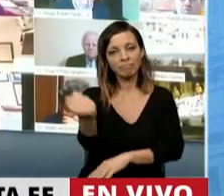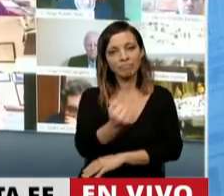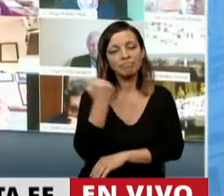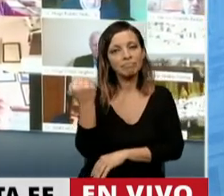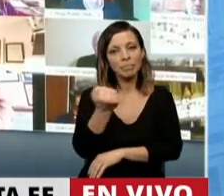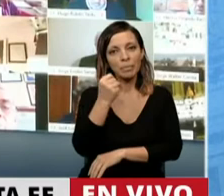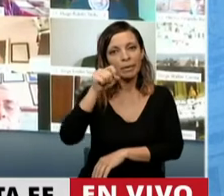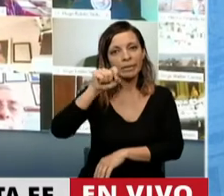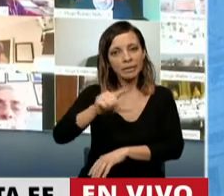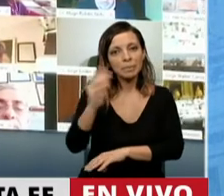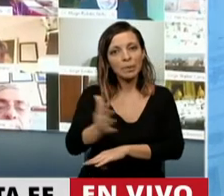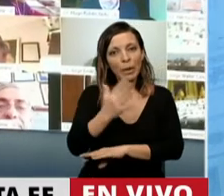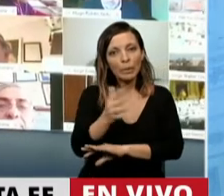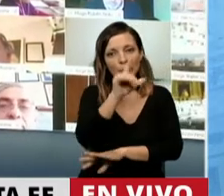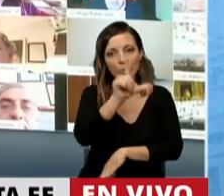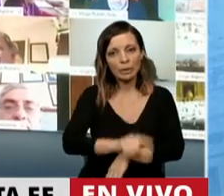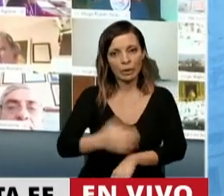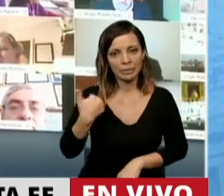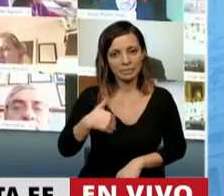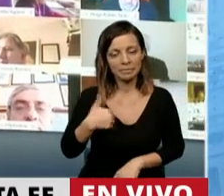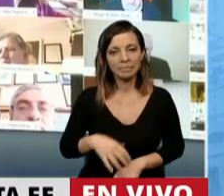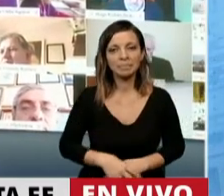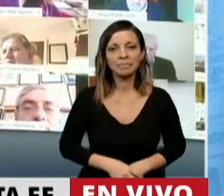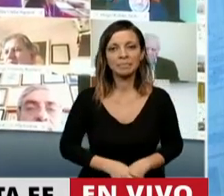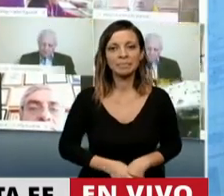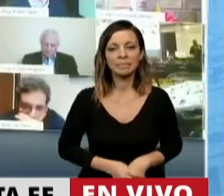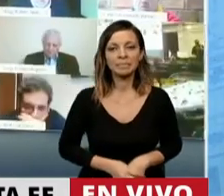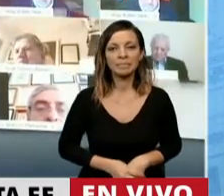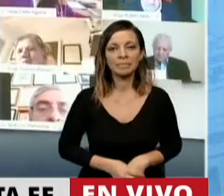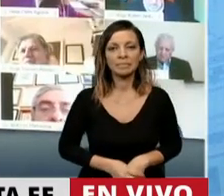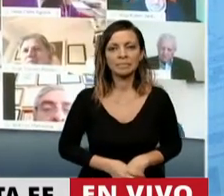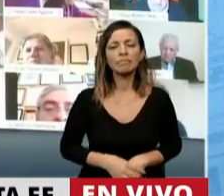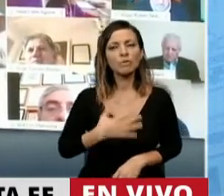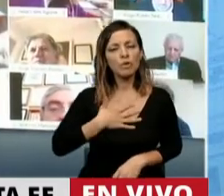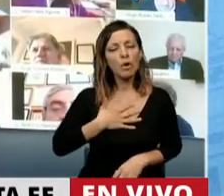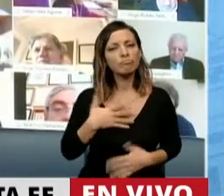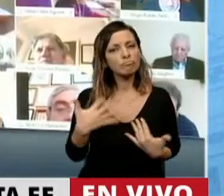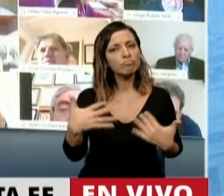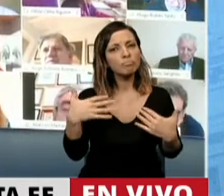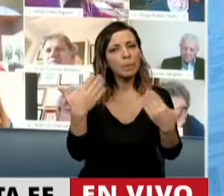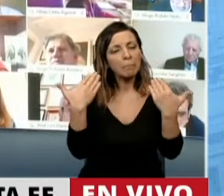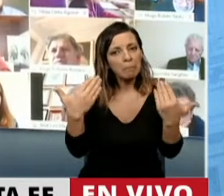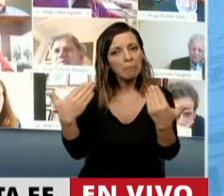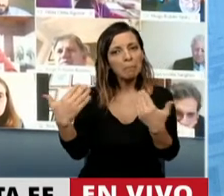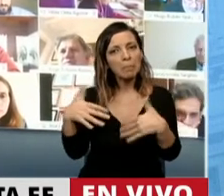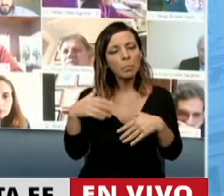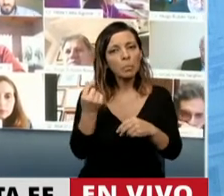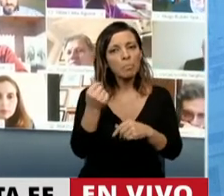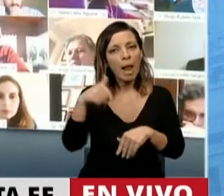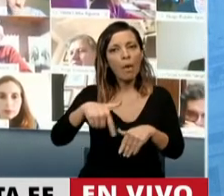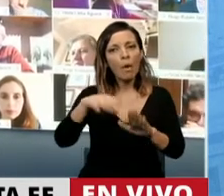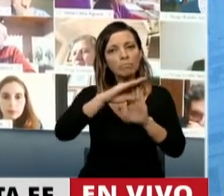para el sistema productivo y económico del país. Yo valoro mucho la agenda de